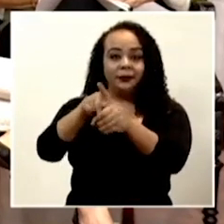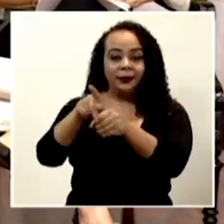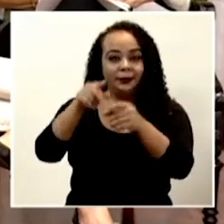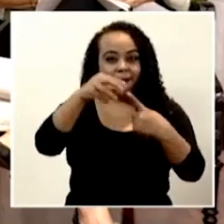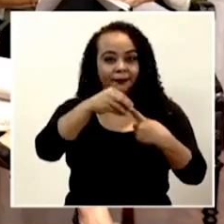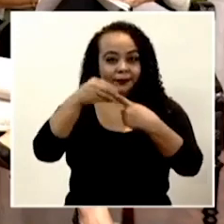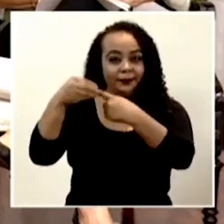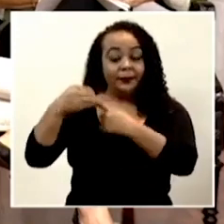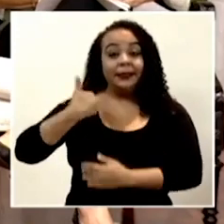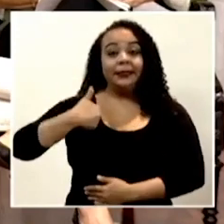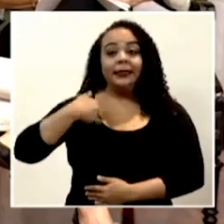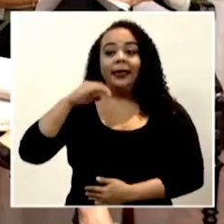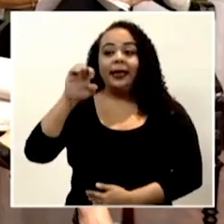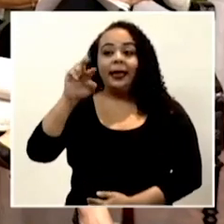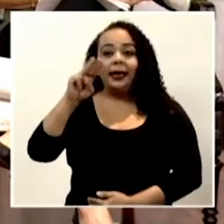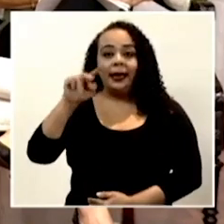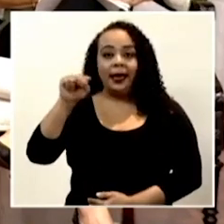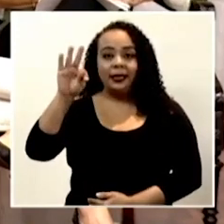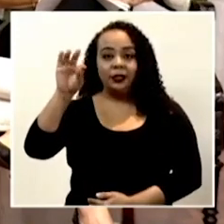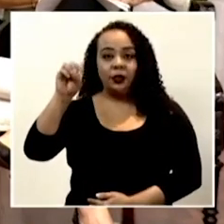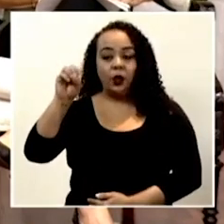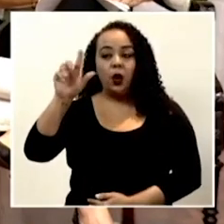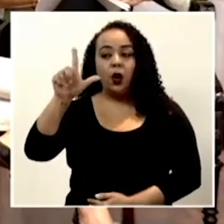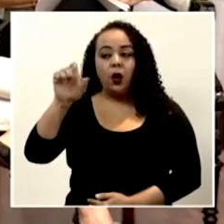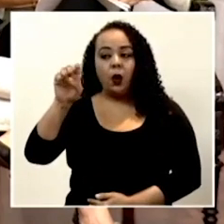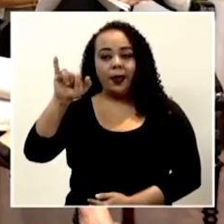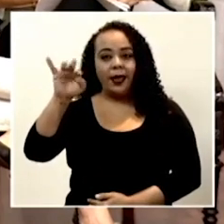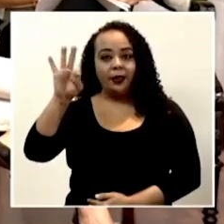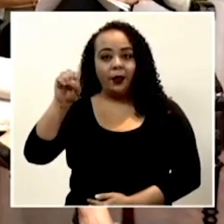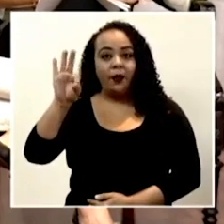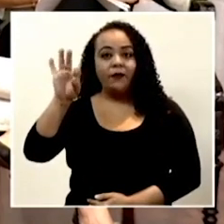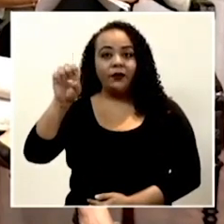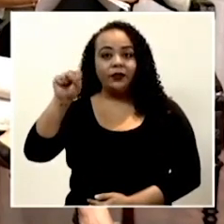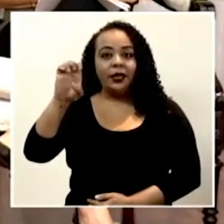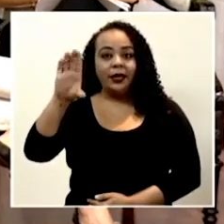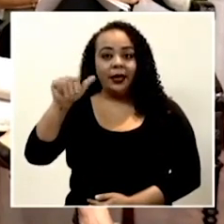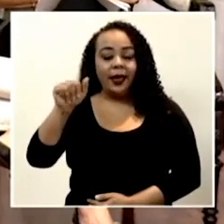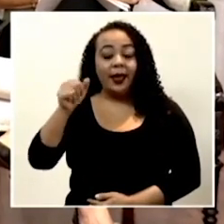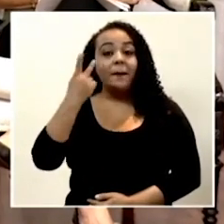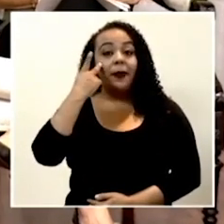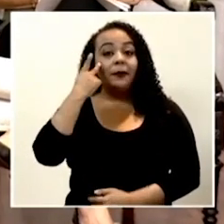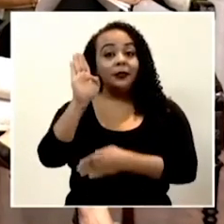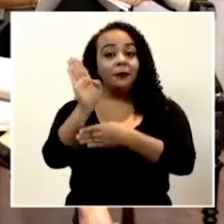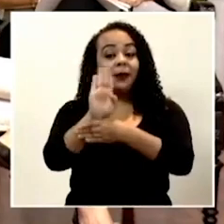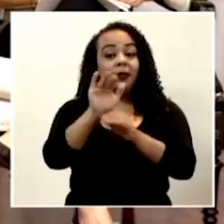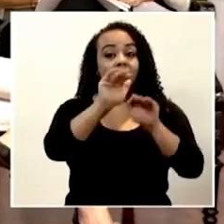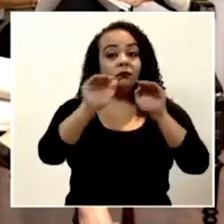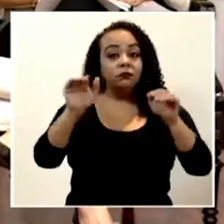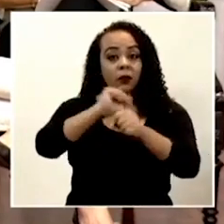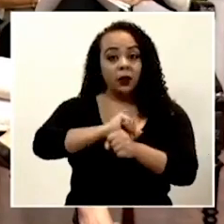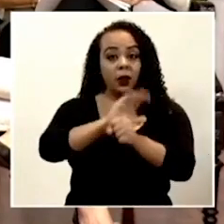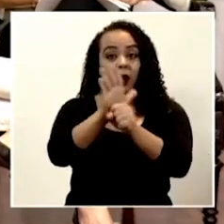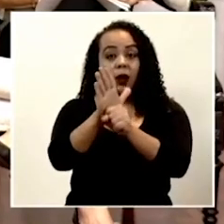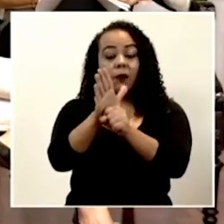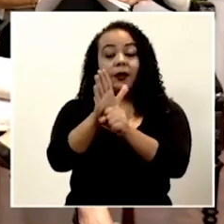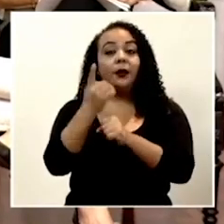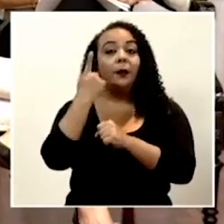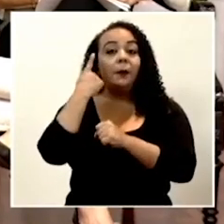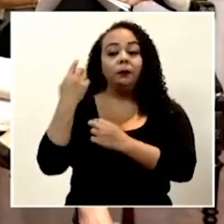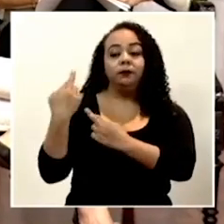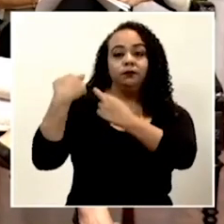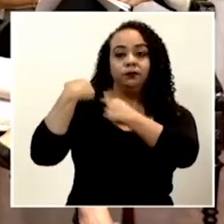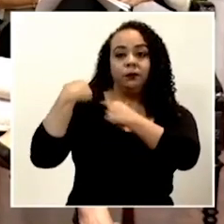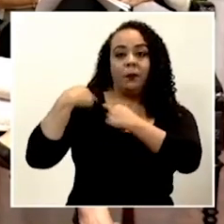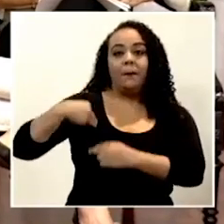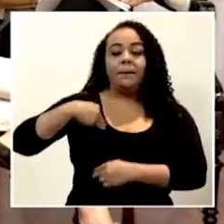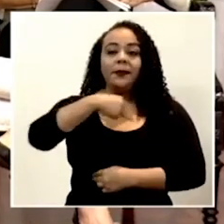especial del señor Ernesto Lobito Fonseca. A continuación veremos el video con el reporte del COVID-19 por parte del